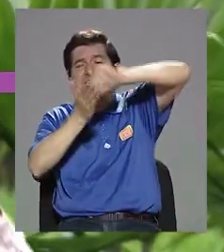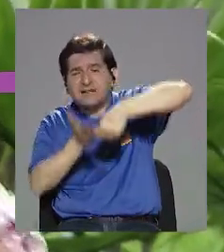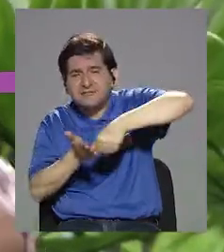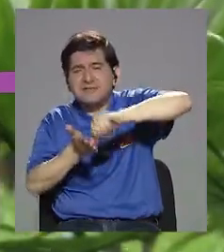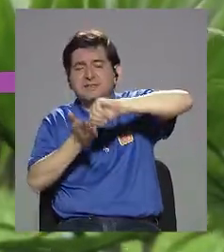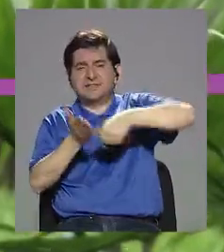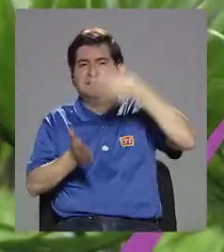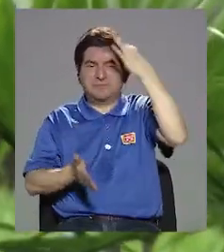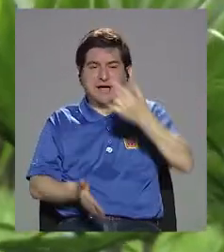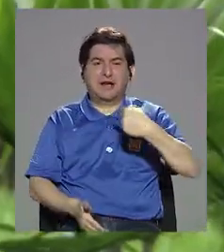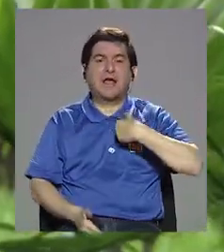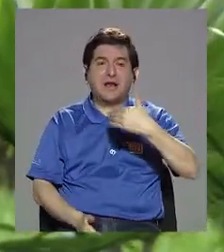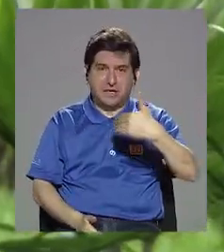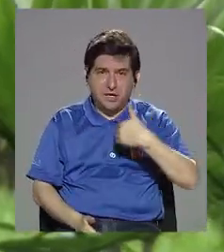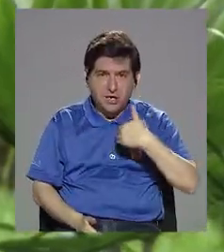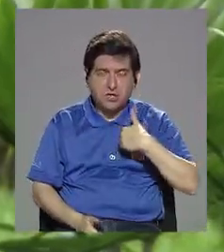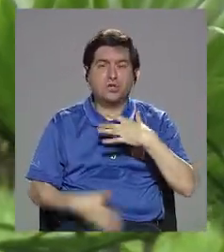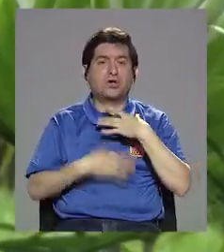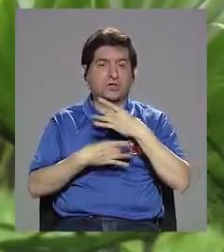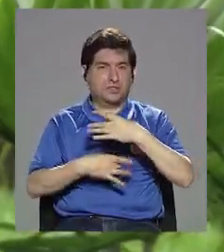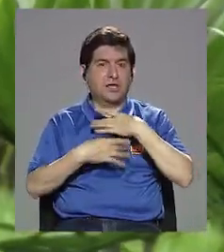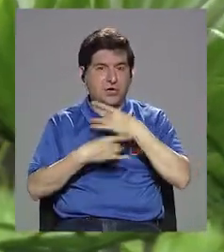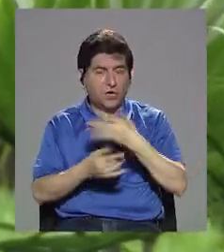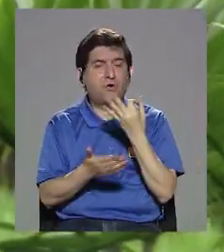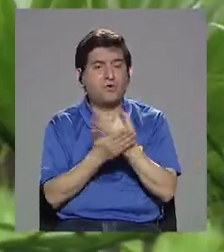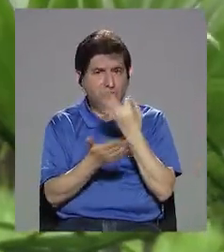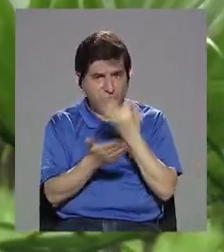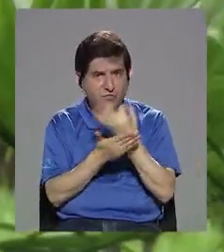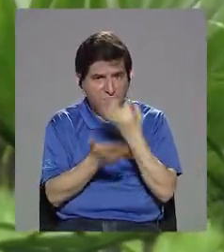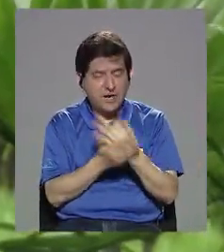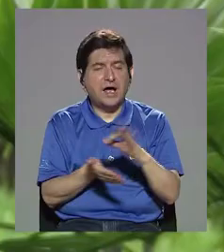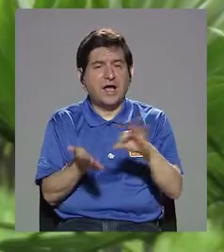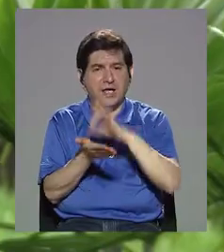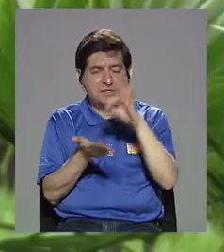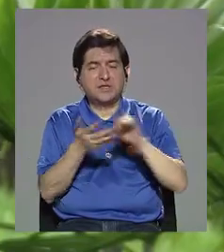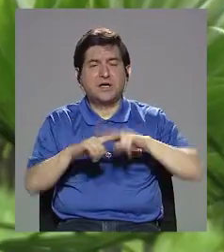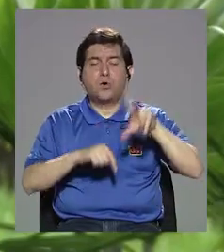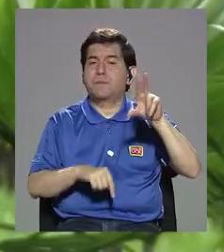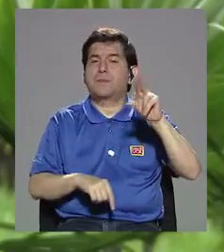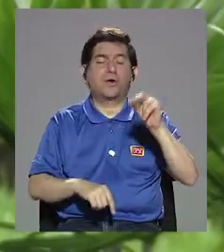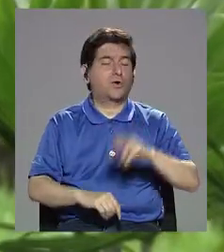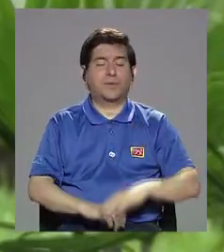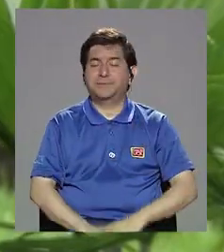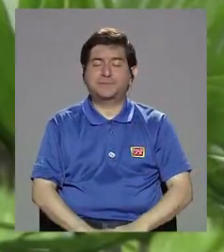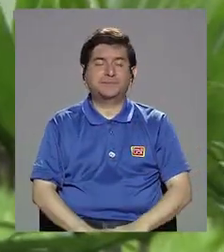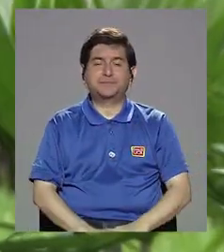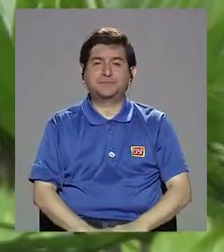frijoles. Van a creer que tengo intereses financieros en los frijoles, pero no.